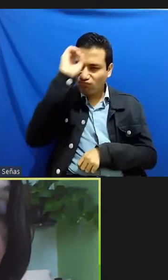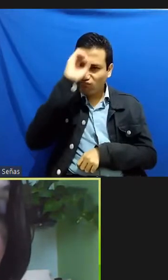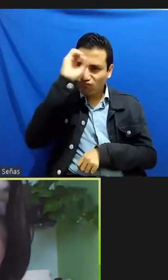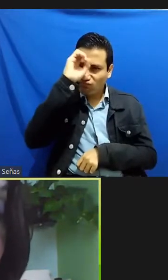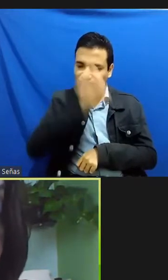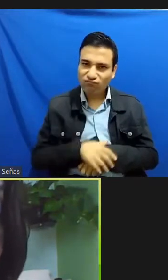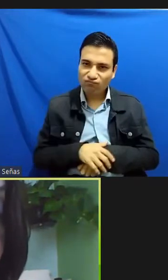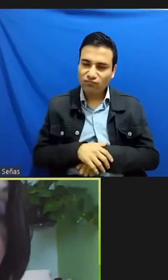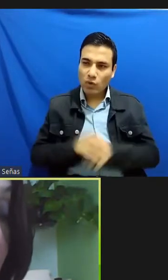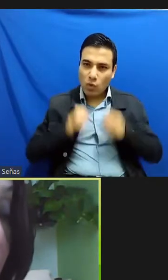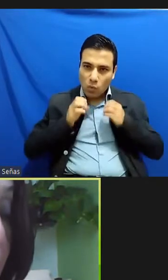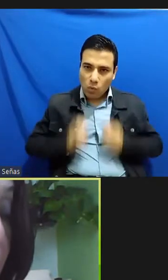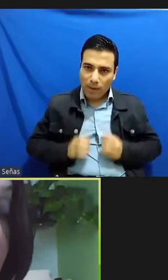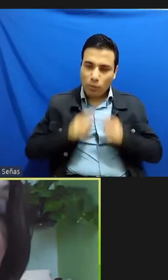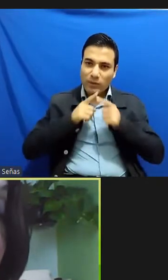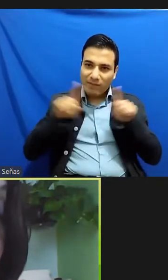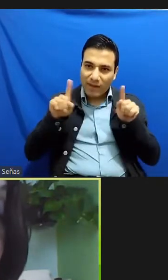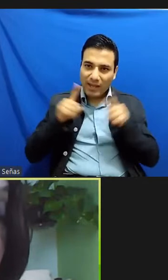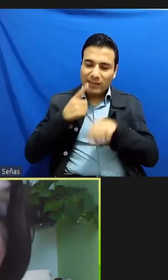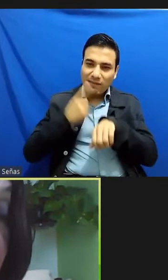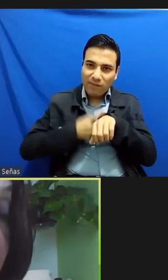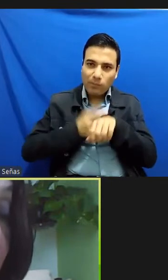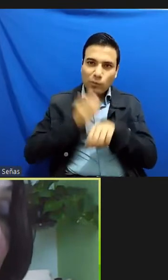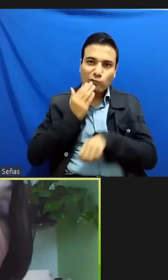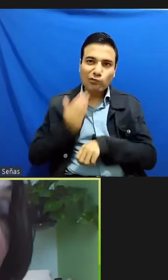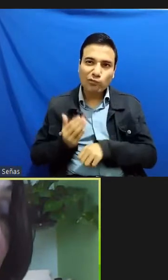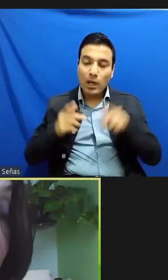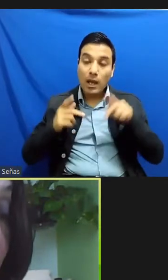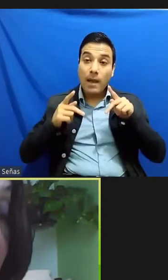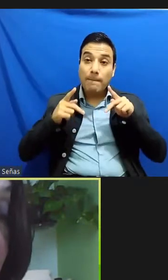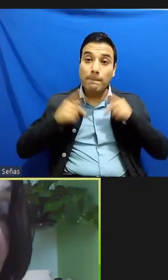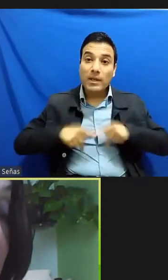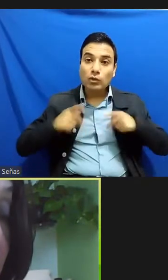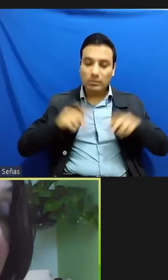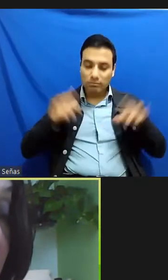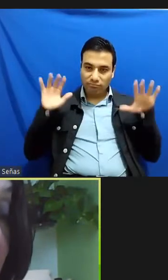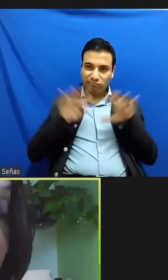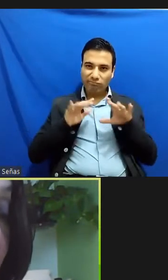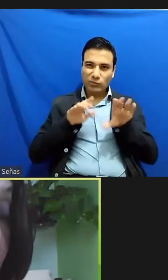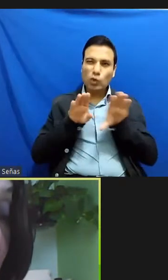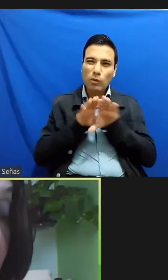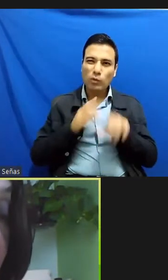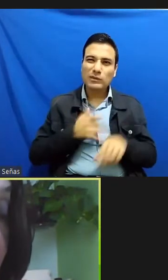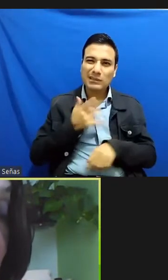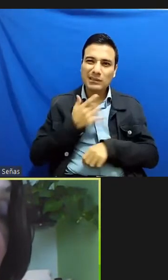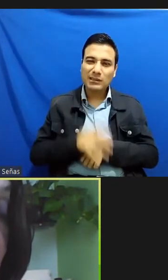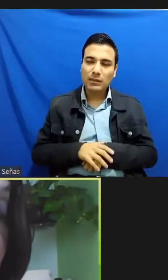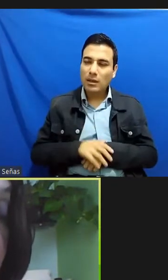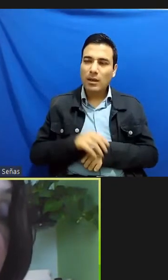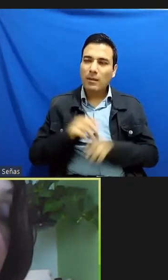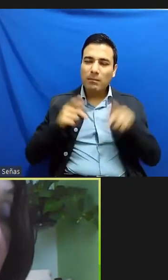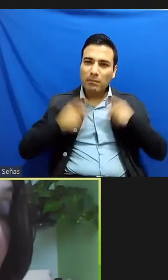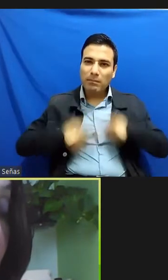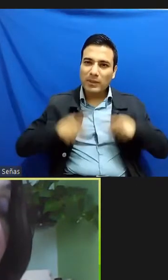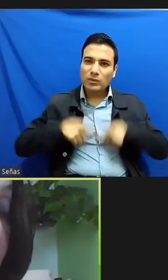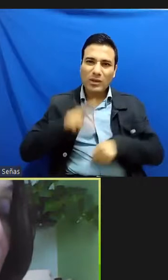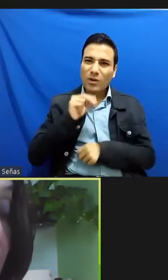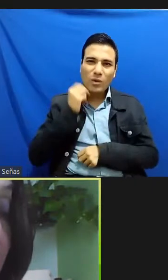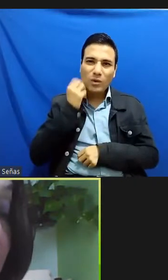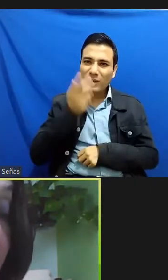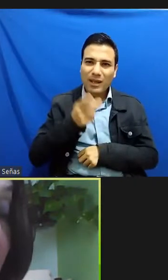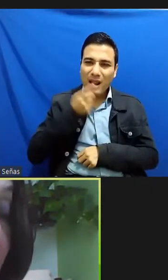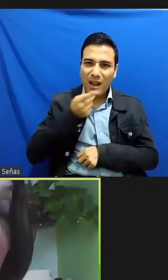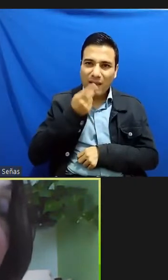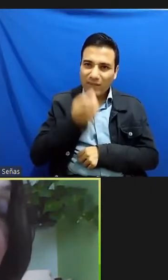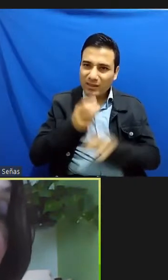el cuerpo lisiado deforme en las sociedades y por que ese silencio se borra de todo registro cuando